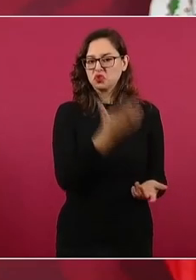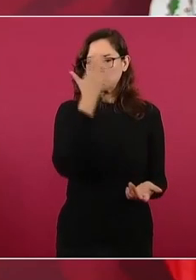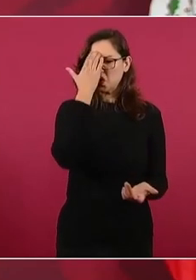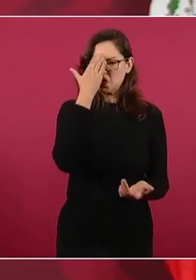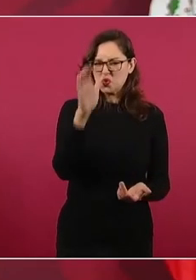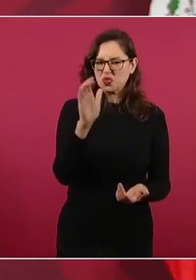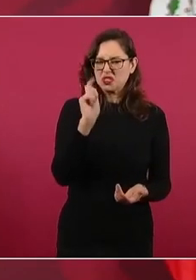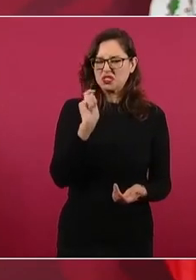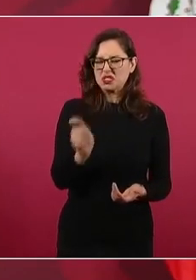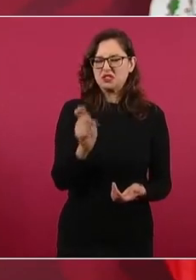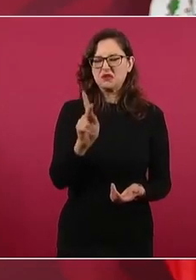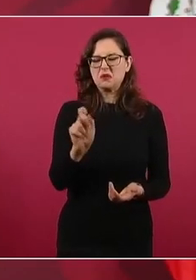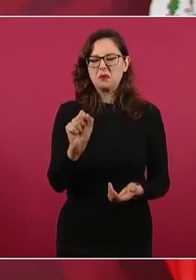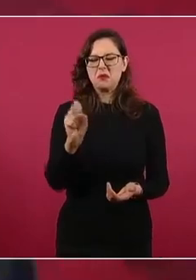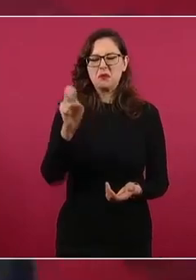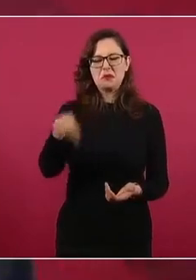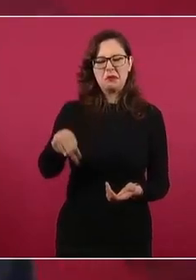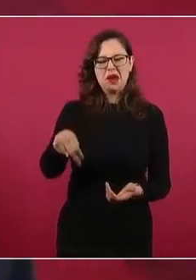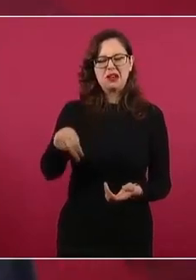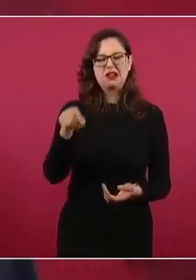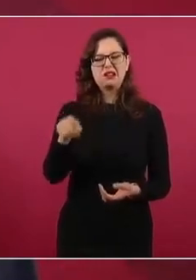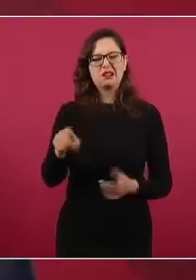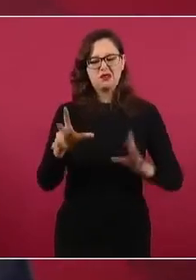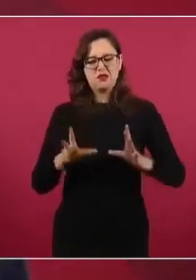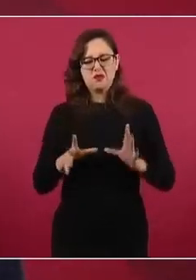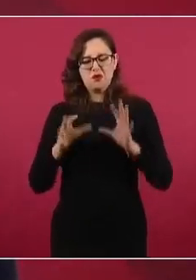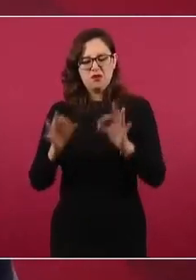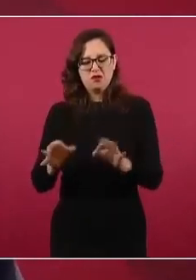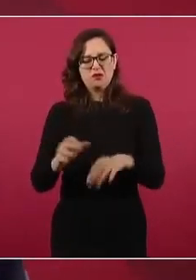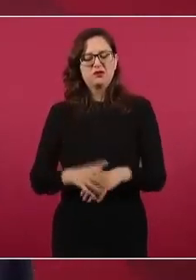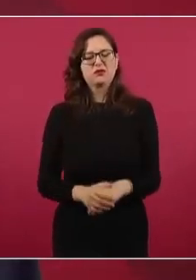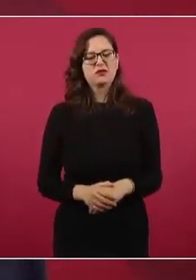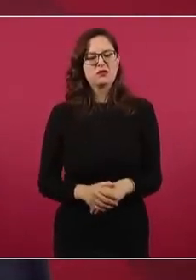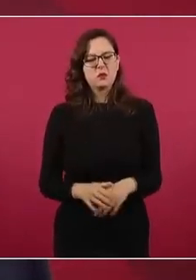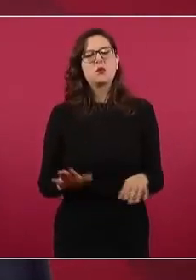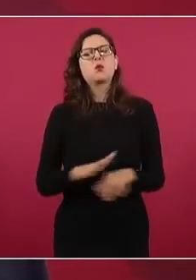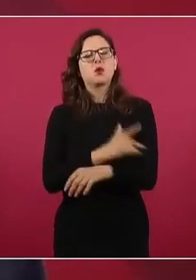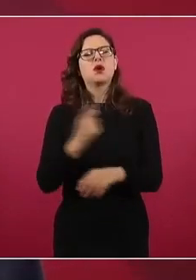un año después de la expropiación petrolera para oponerse